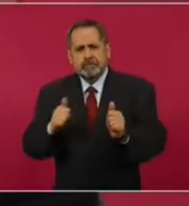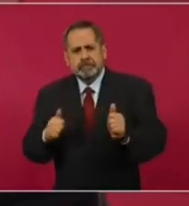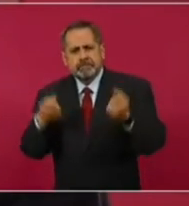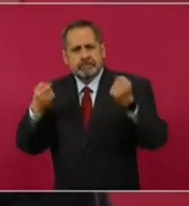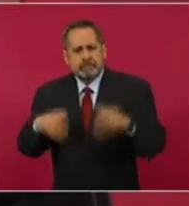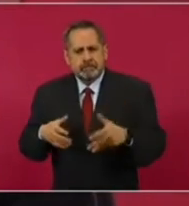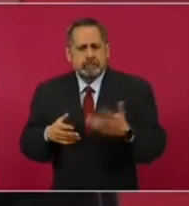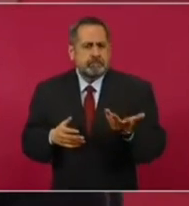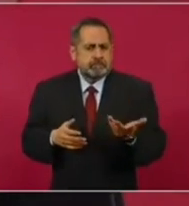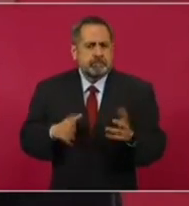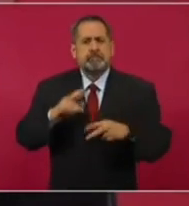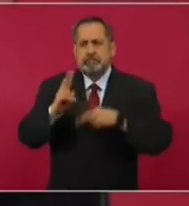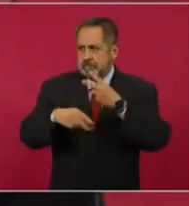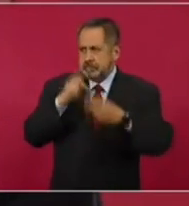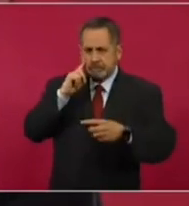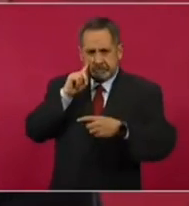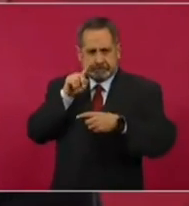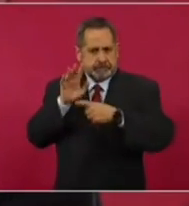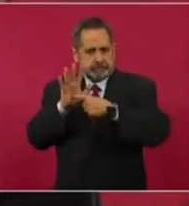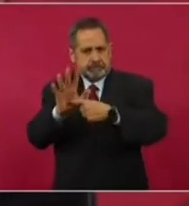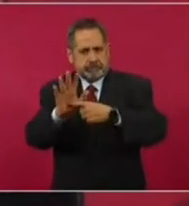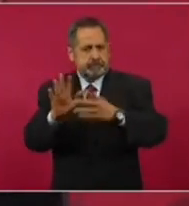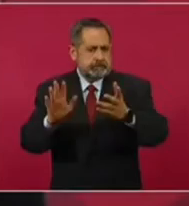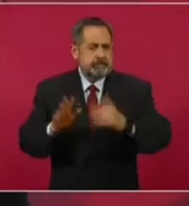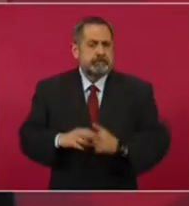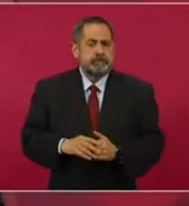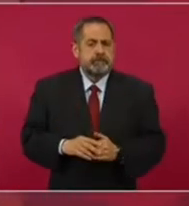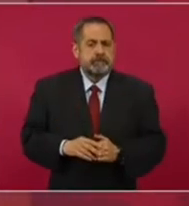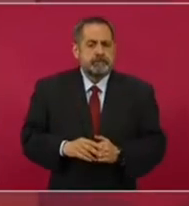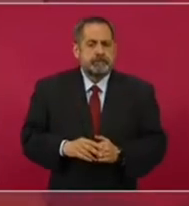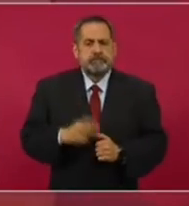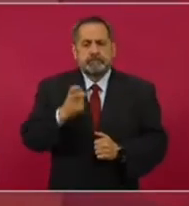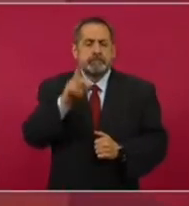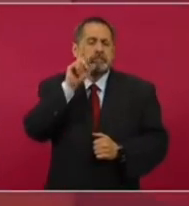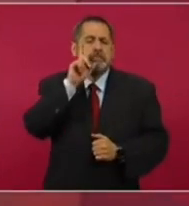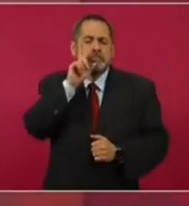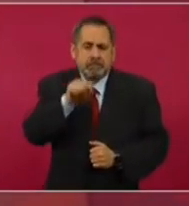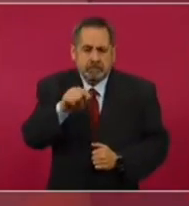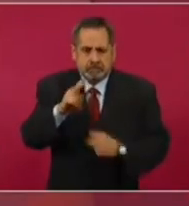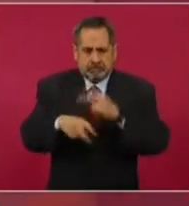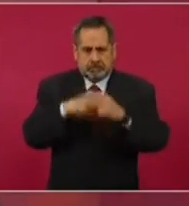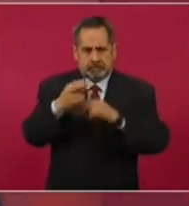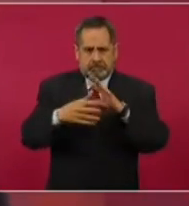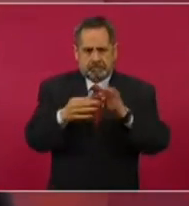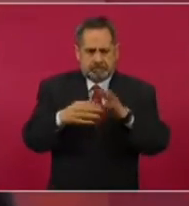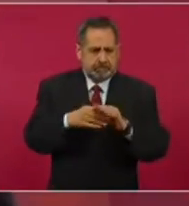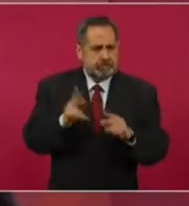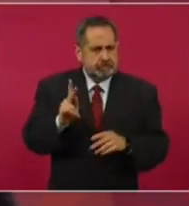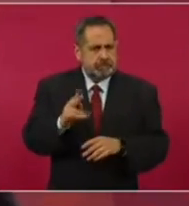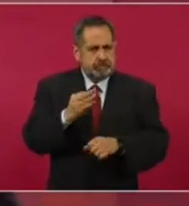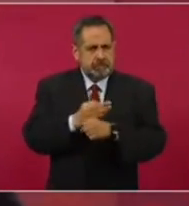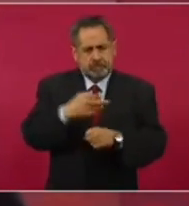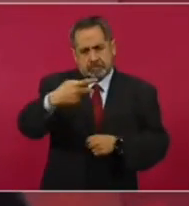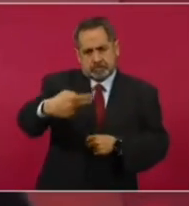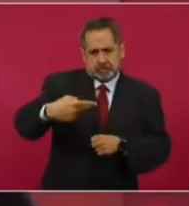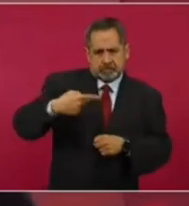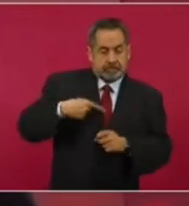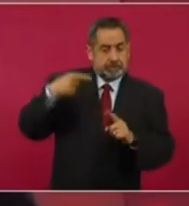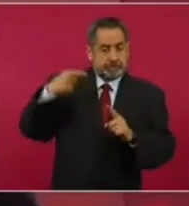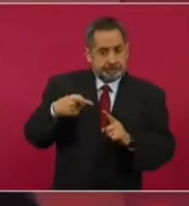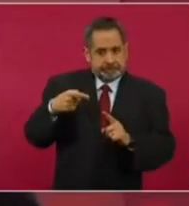Que ahora lo vamos a mostrar, de esto vamos a hablar mañana, pero como tu pregunta